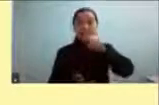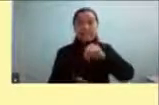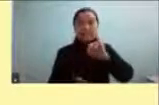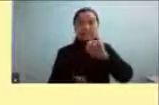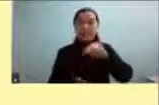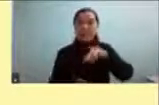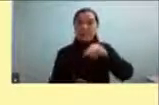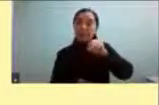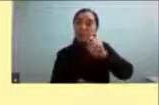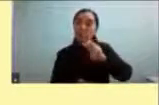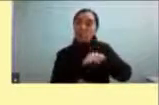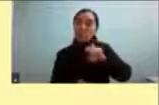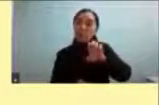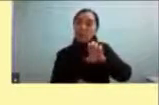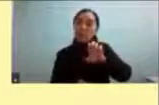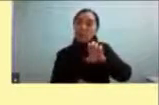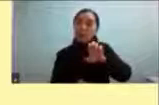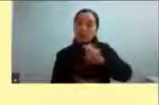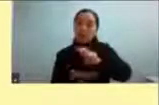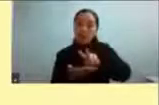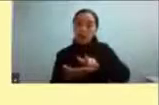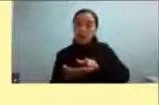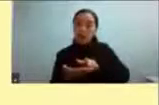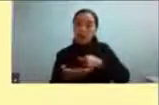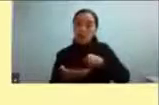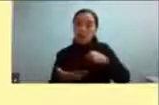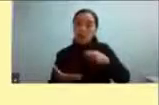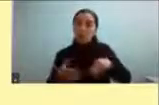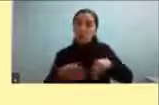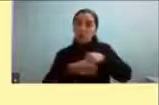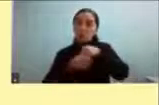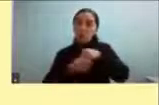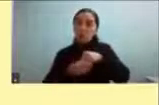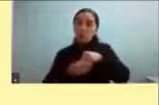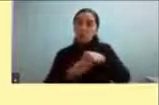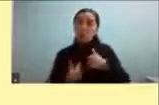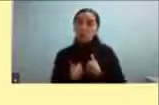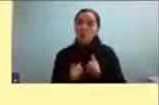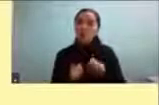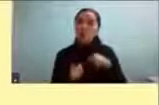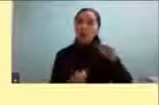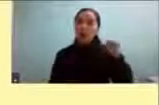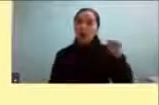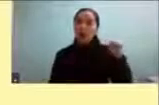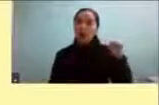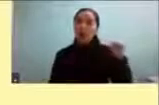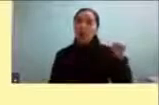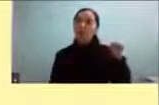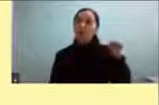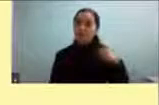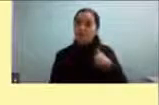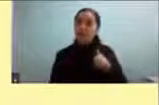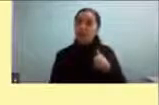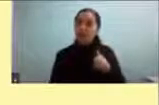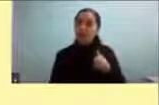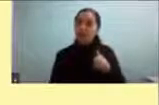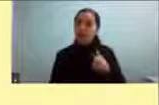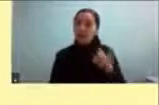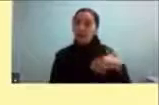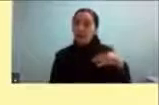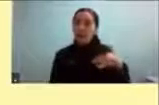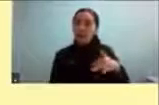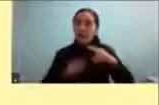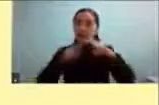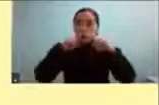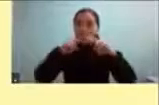que estoy en el espectro autista y ahí vino el momento como de investigar porque me surgieron muchas preguntas yo